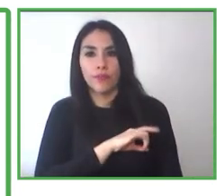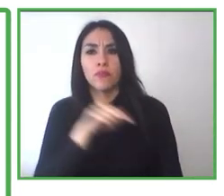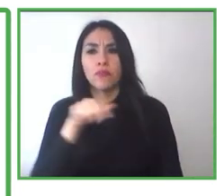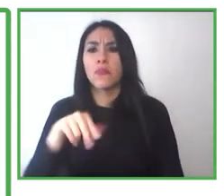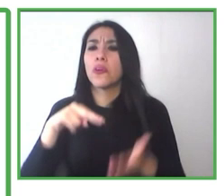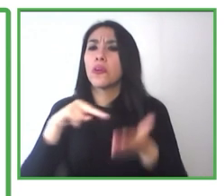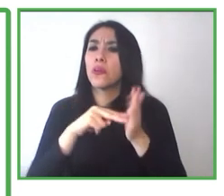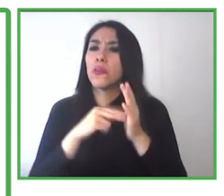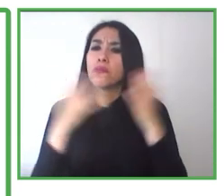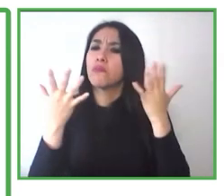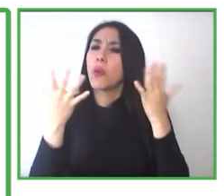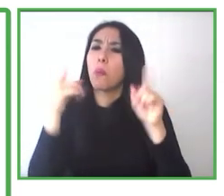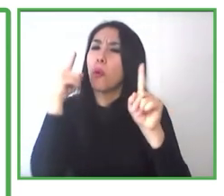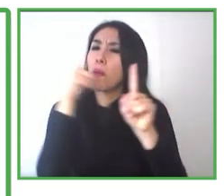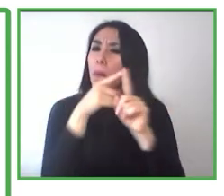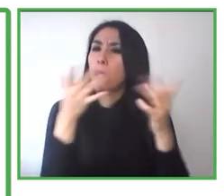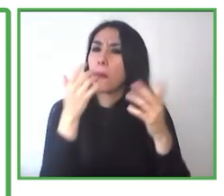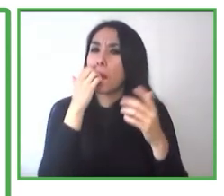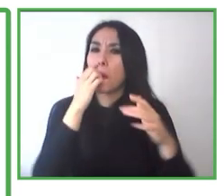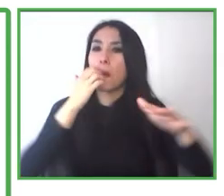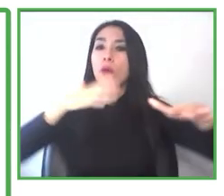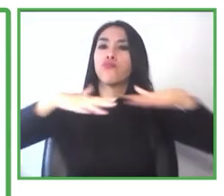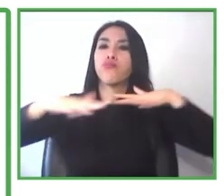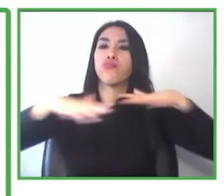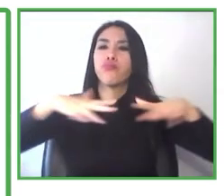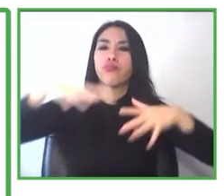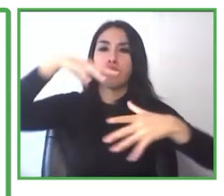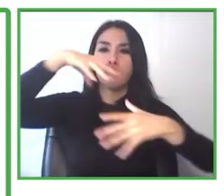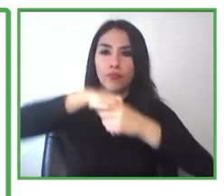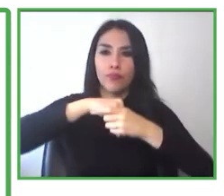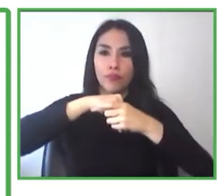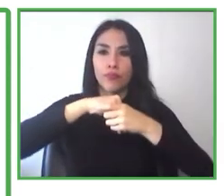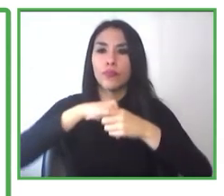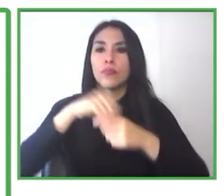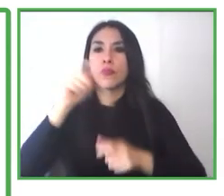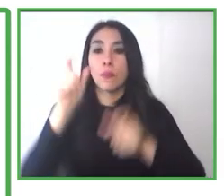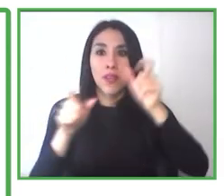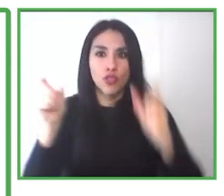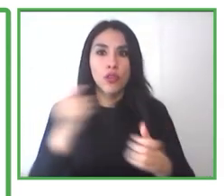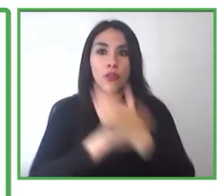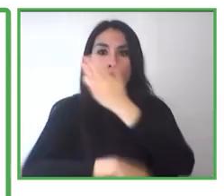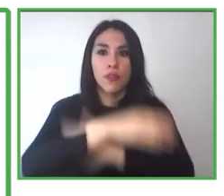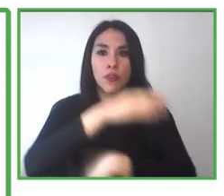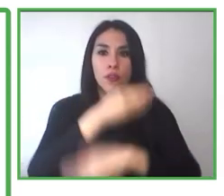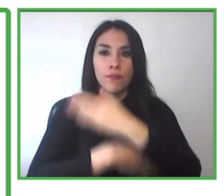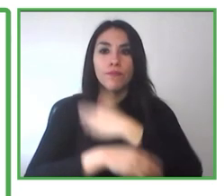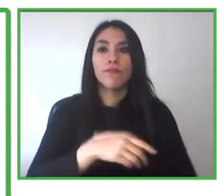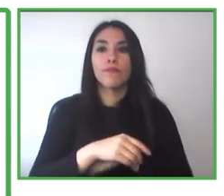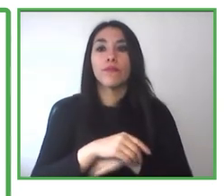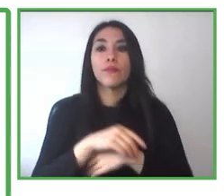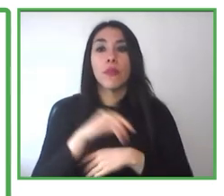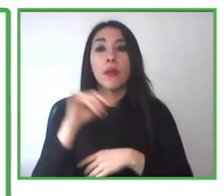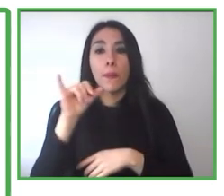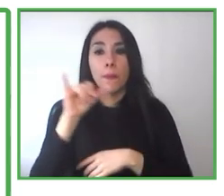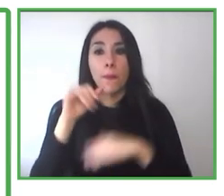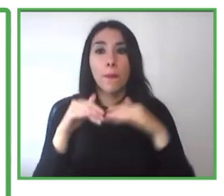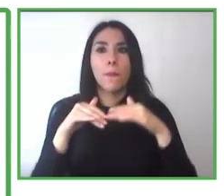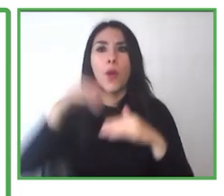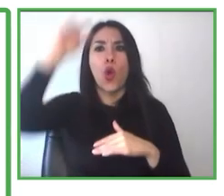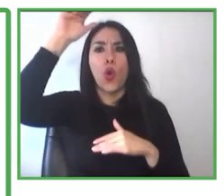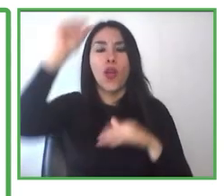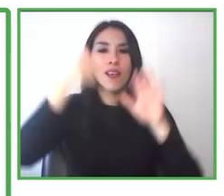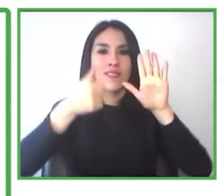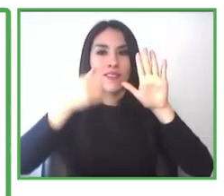del trabajo de las personas con discapacidad y también personas mayores de 60 años para que puedan acceder al mercado laboral abierto.